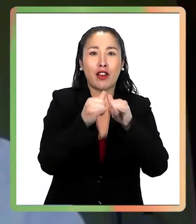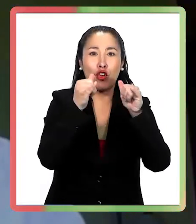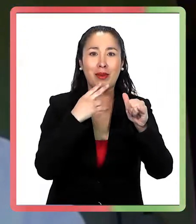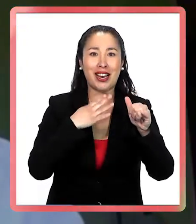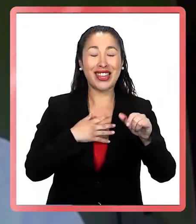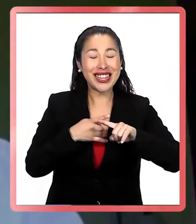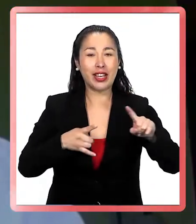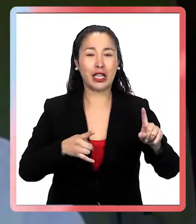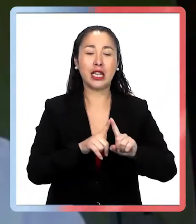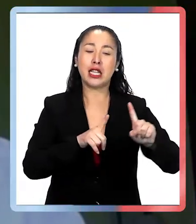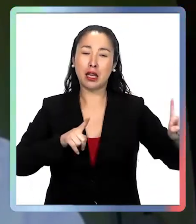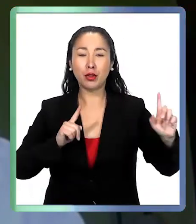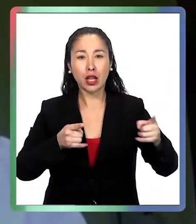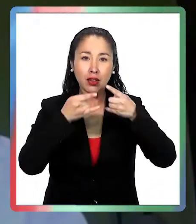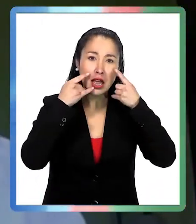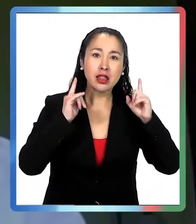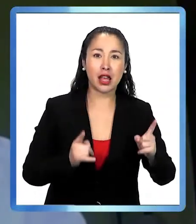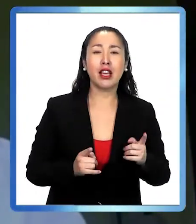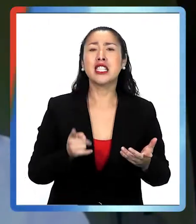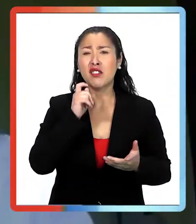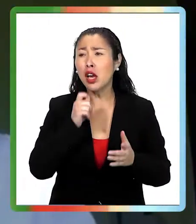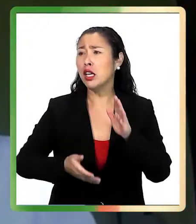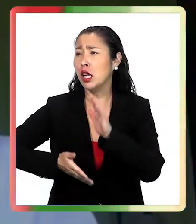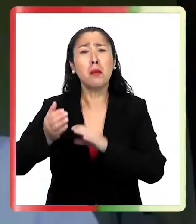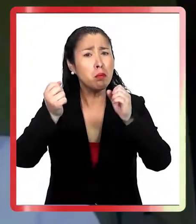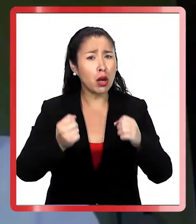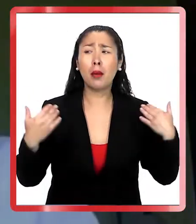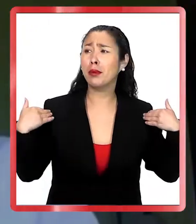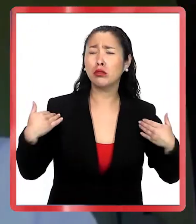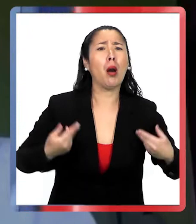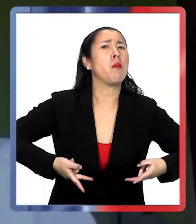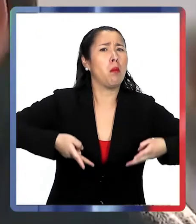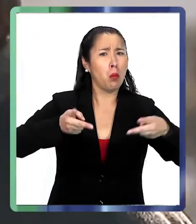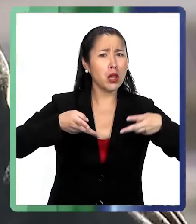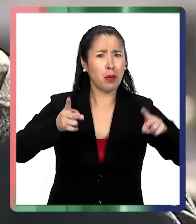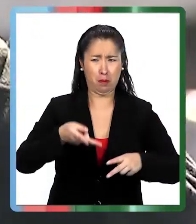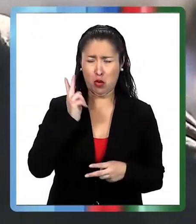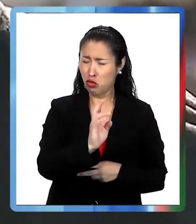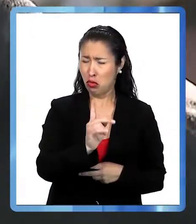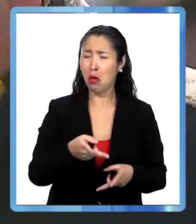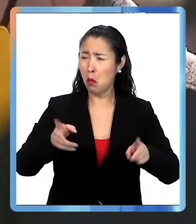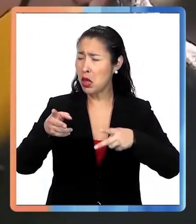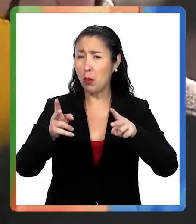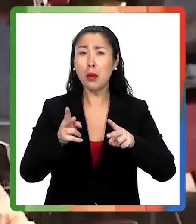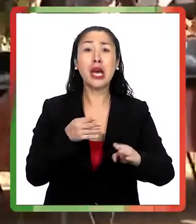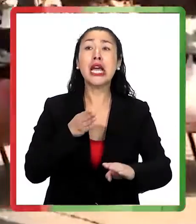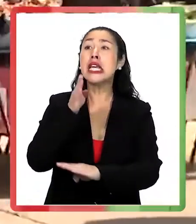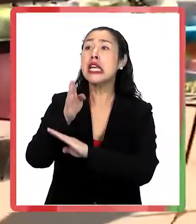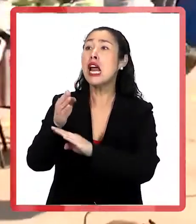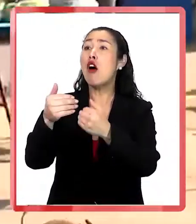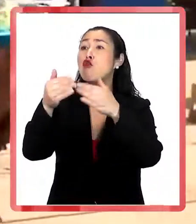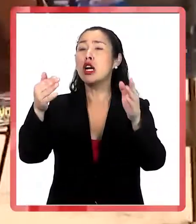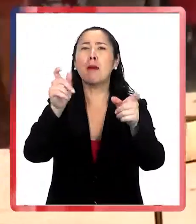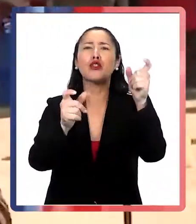estilo de vida. No quiere decir que uno no pueda salir, hacer ejercicio, estar en exteriores con mucha gente,